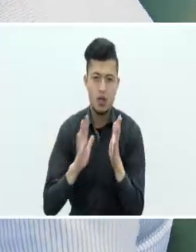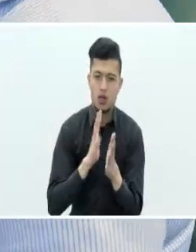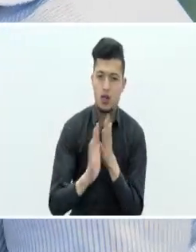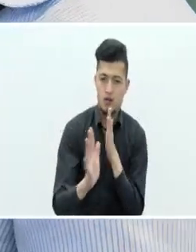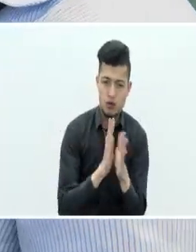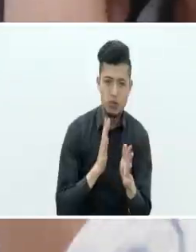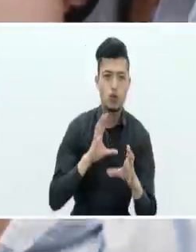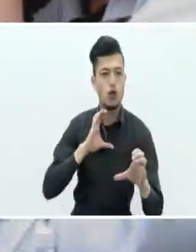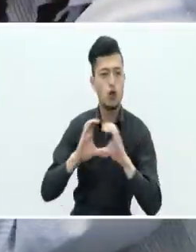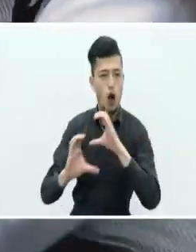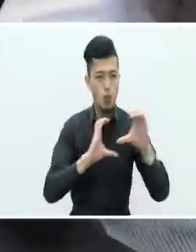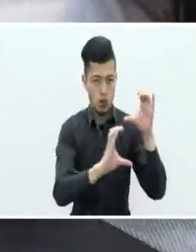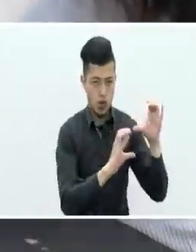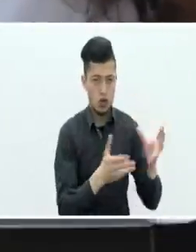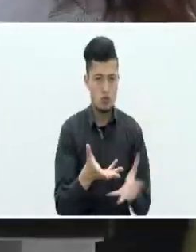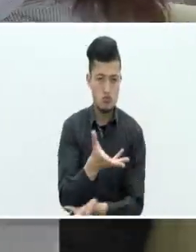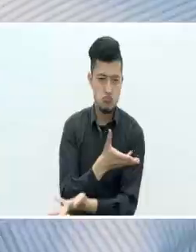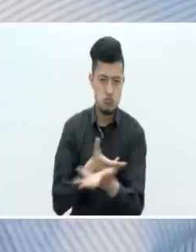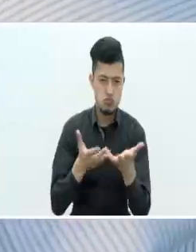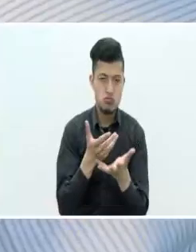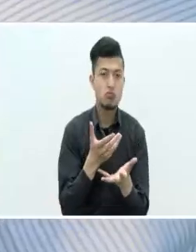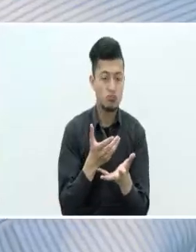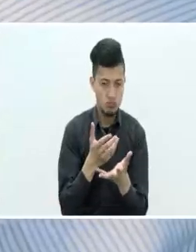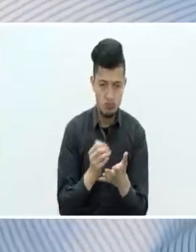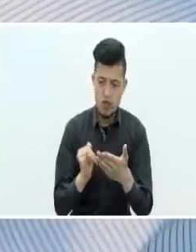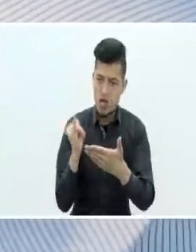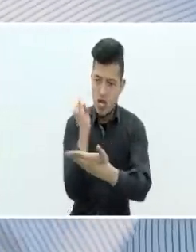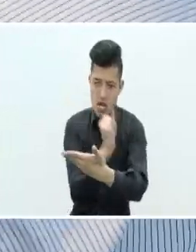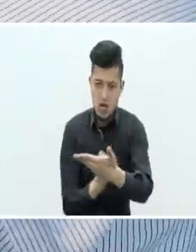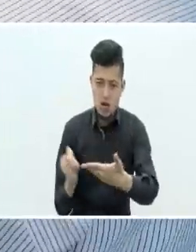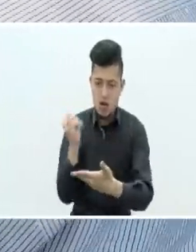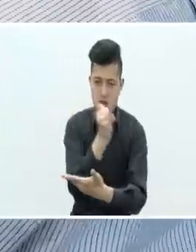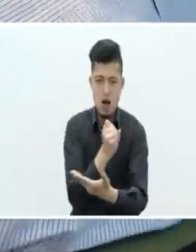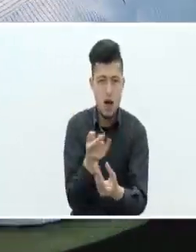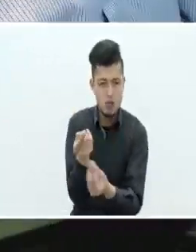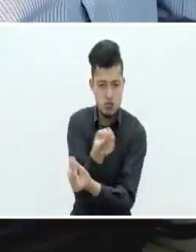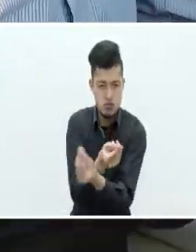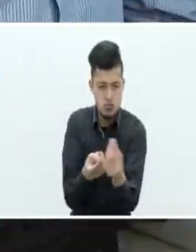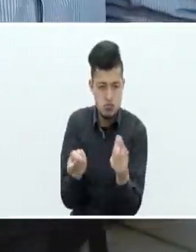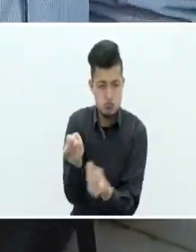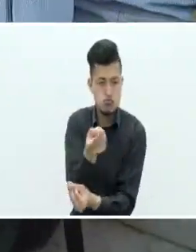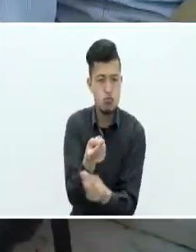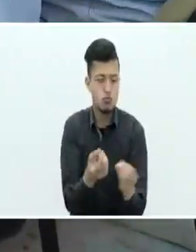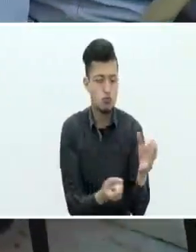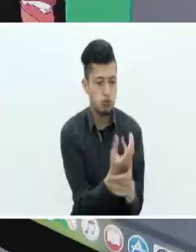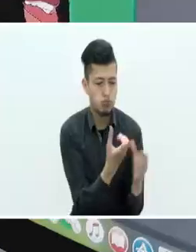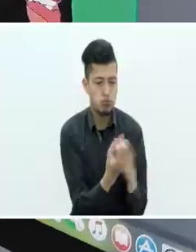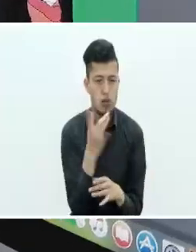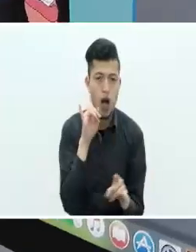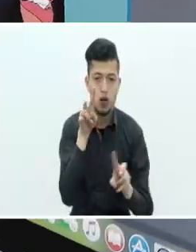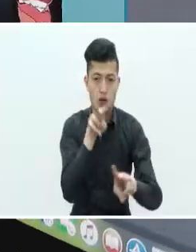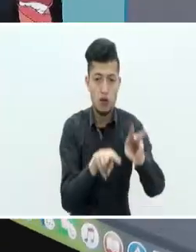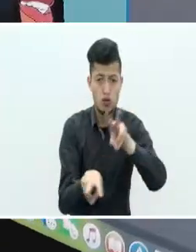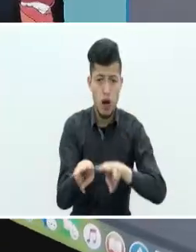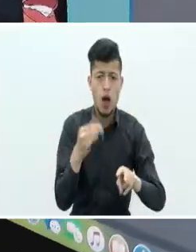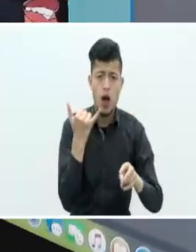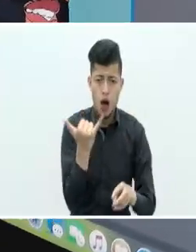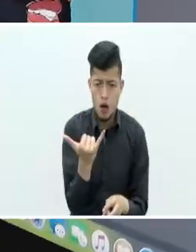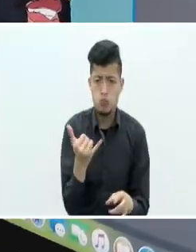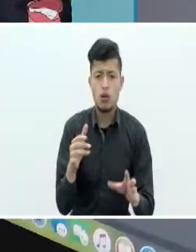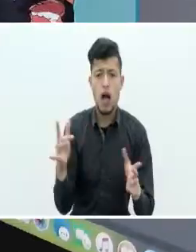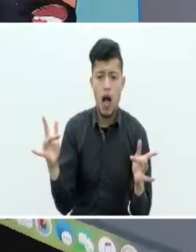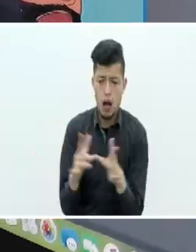comunicación, tratamiento de imagen y creación de contenidos audiovisuales. Cuenta con equipos óptimos para la grabación,